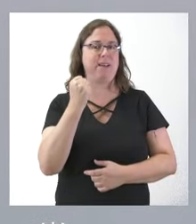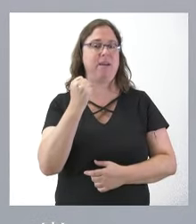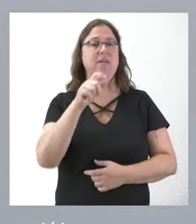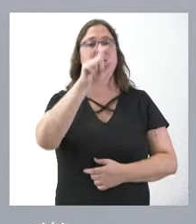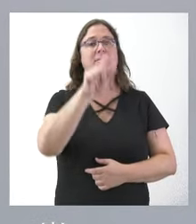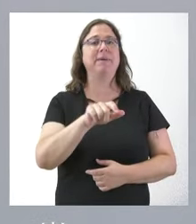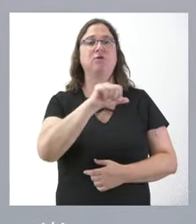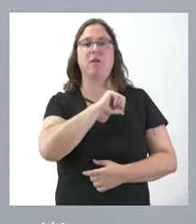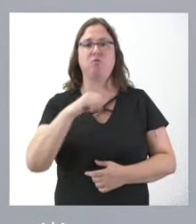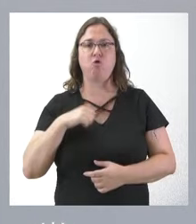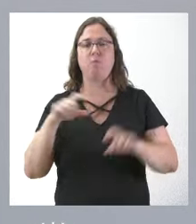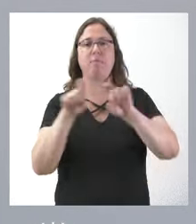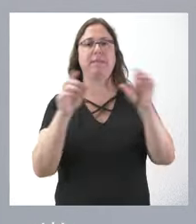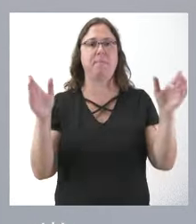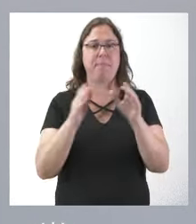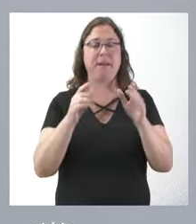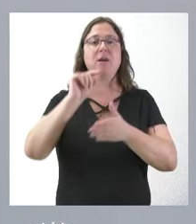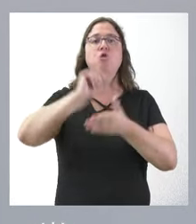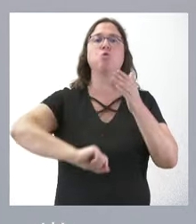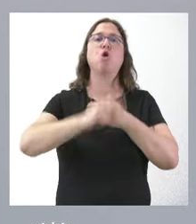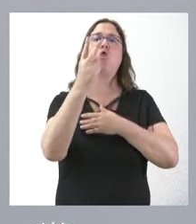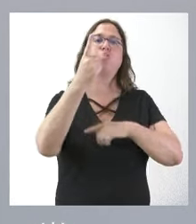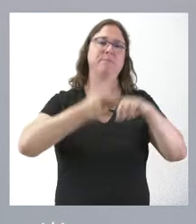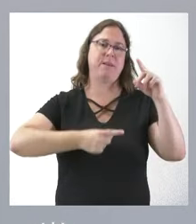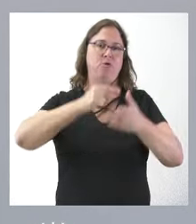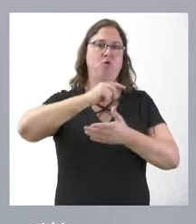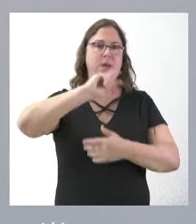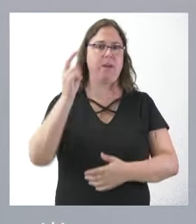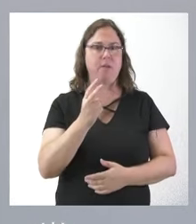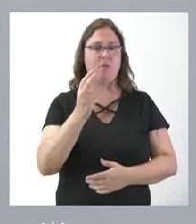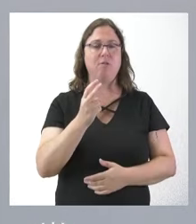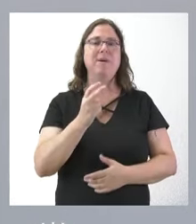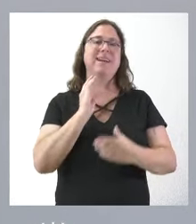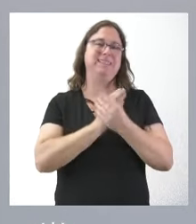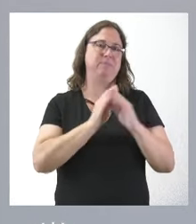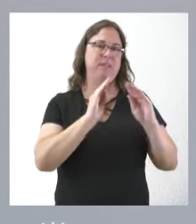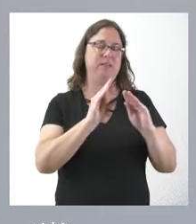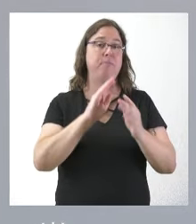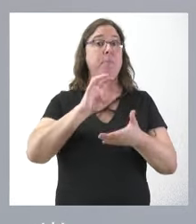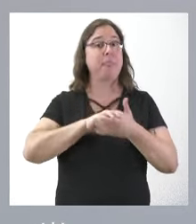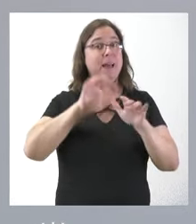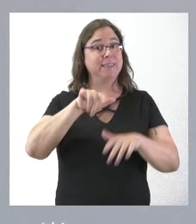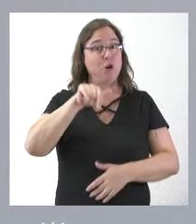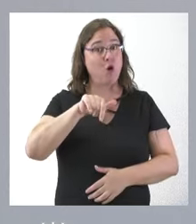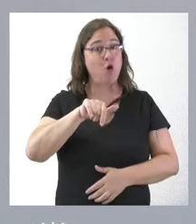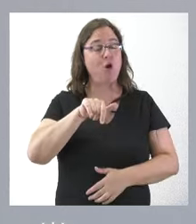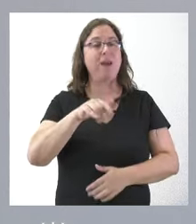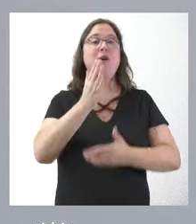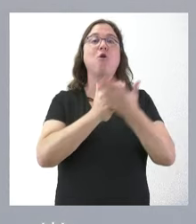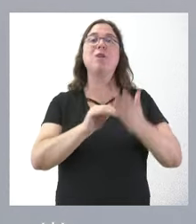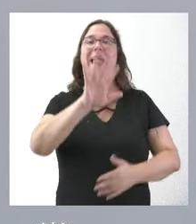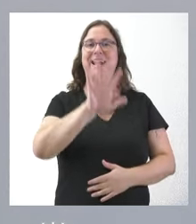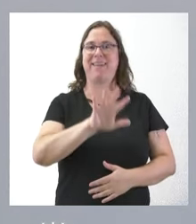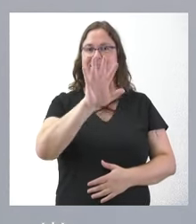y pymes mediante un contrato de dos millones de euros de Traxatec para la gestión de estos expedientes. Castilla y Núñez hoy la quinta comunidad autónoma con mejor